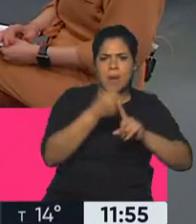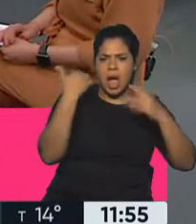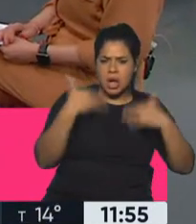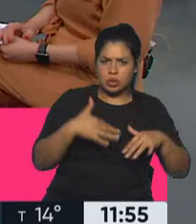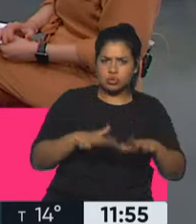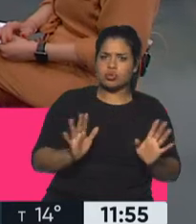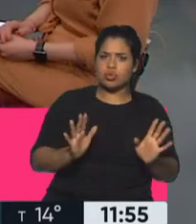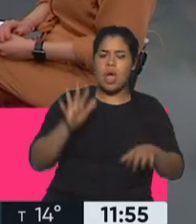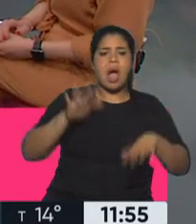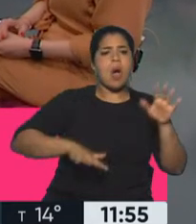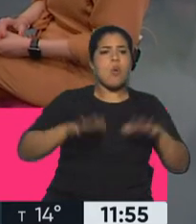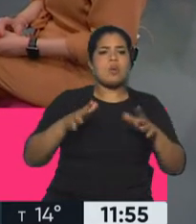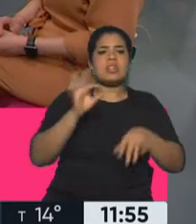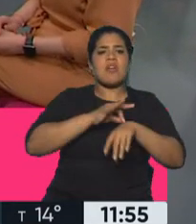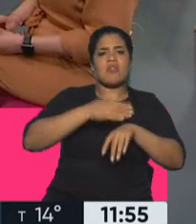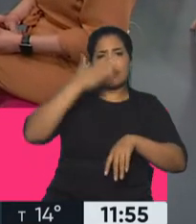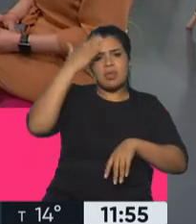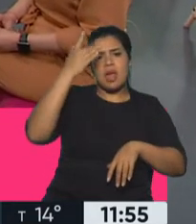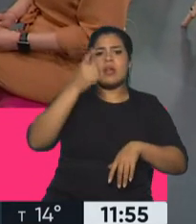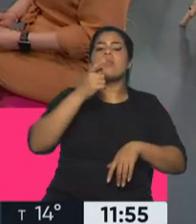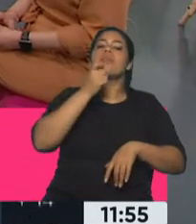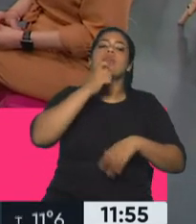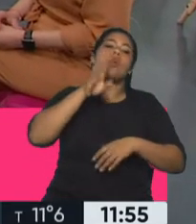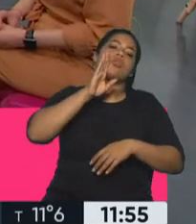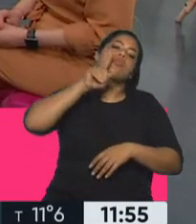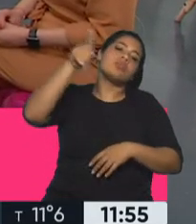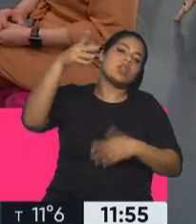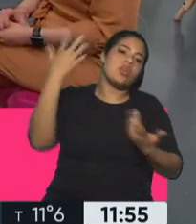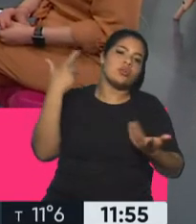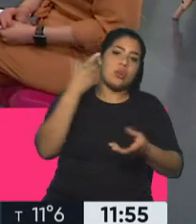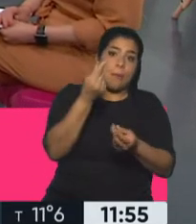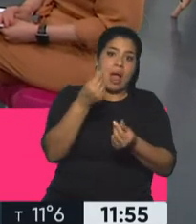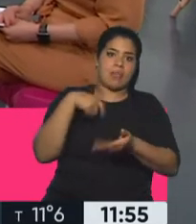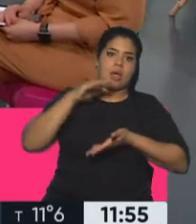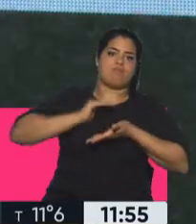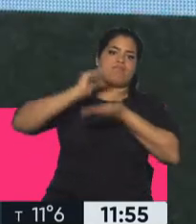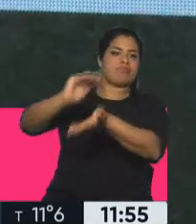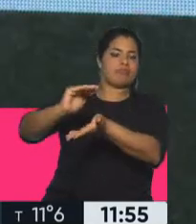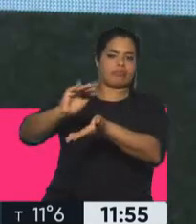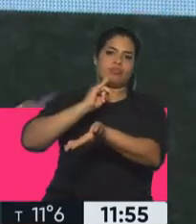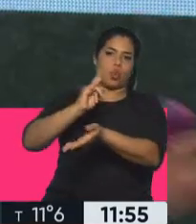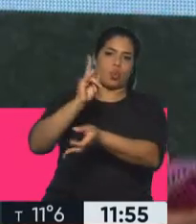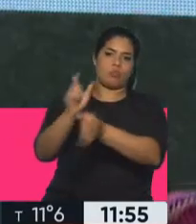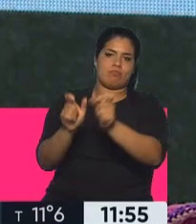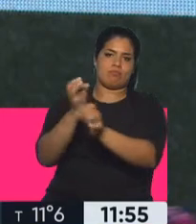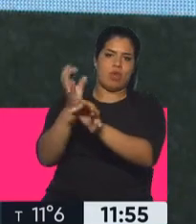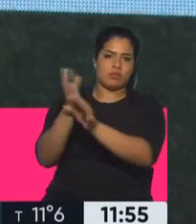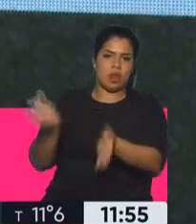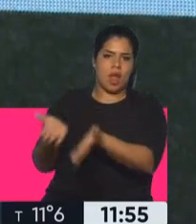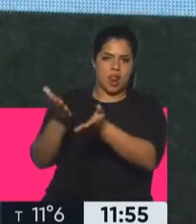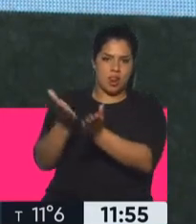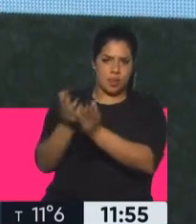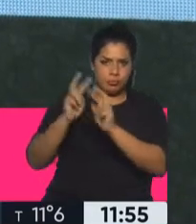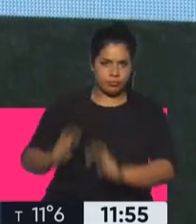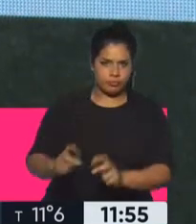de repente, de clases sociales más ricas, en Estados Unidos se invierte mucho, en Europa, y acá en Sudamérica tenemos esta problemática, aunque está en todo el mundo del chagas,